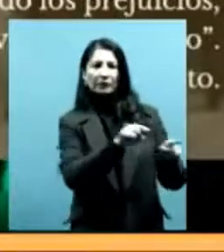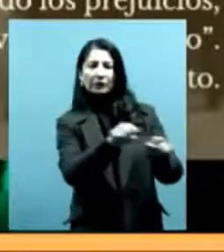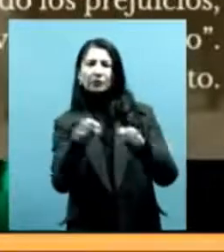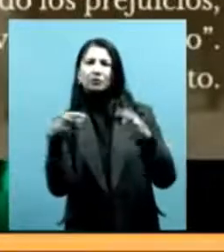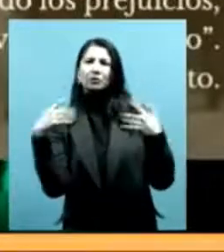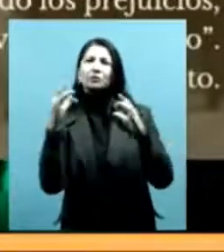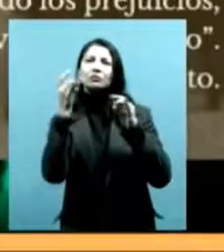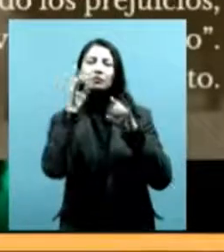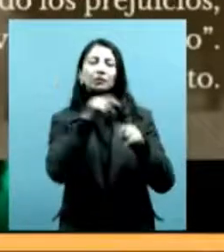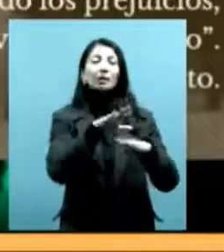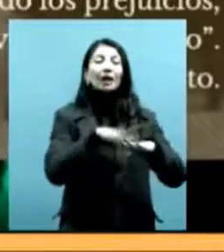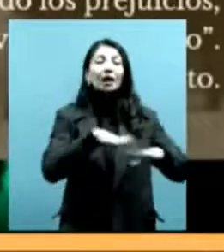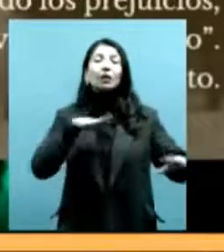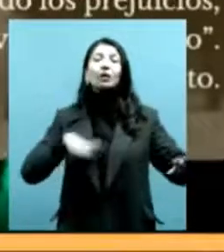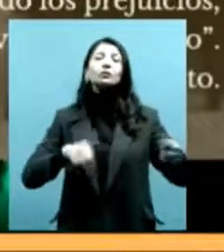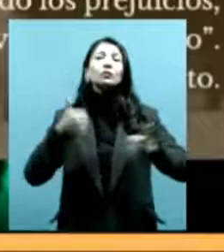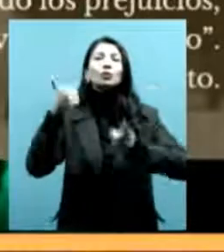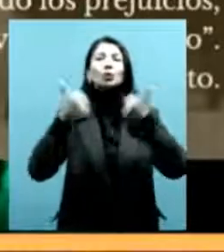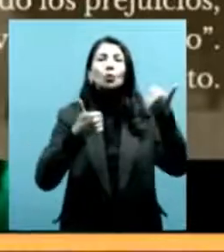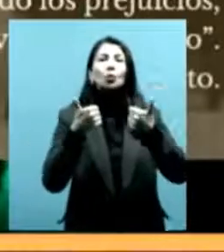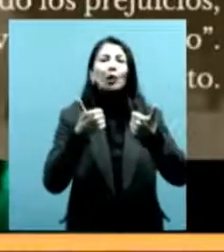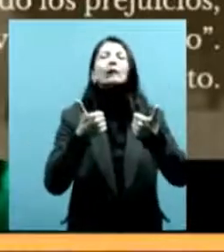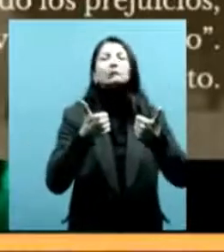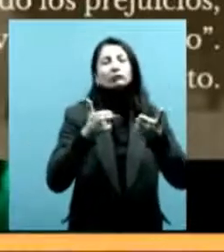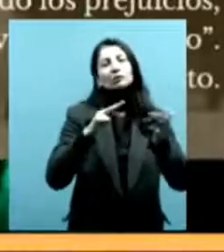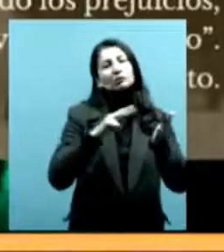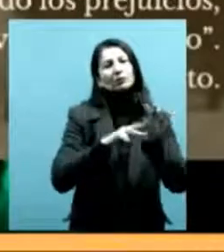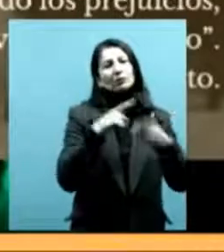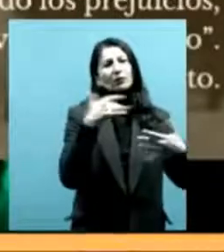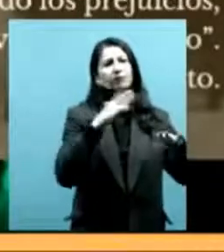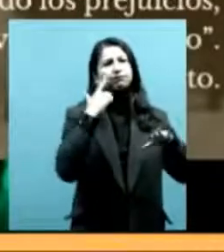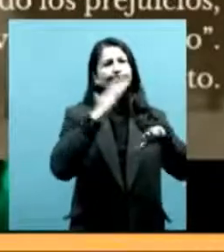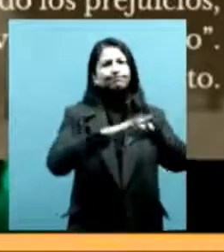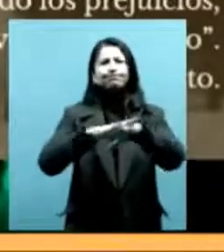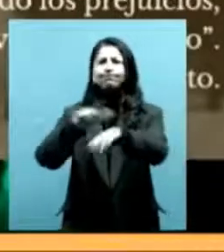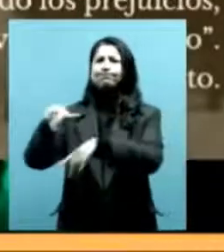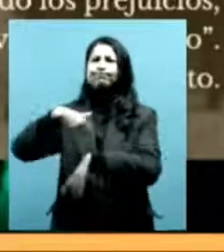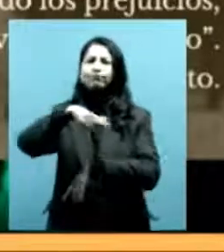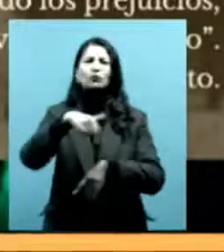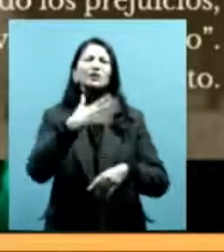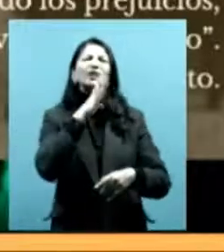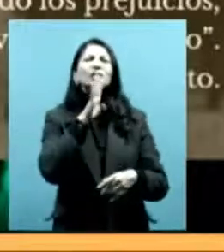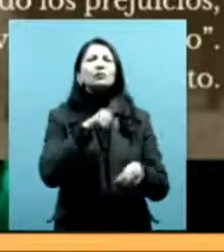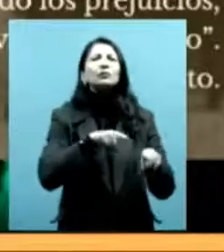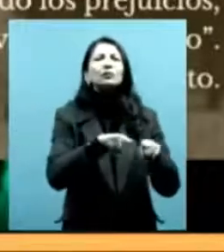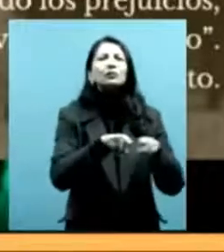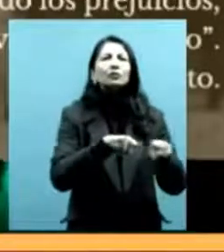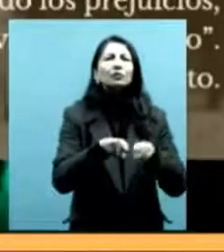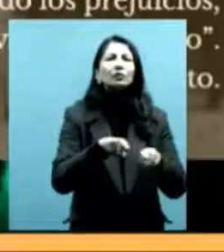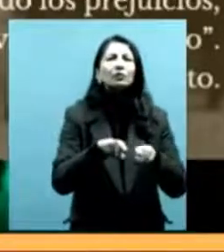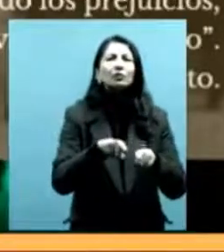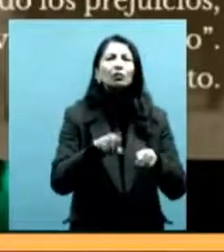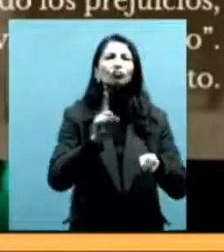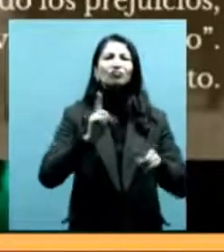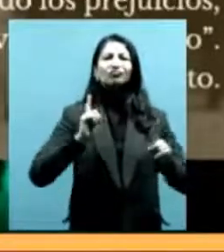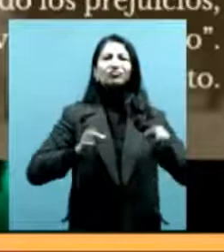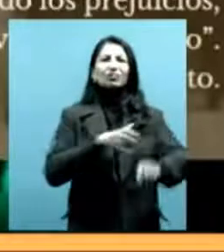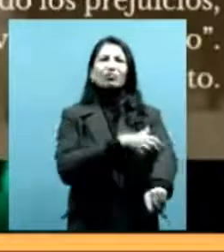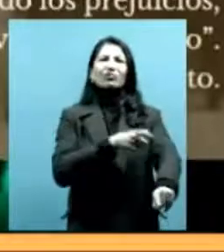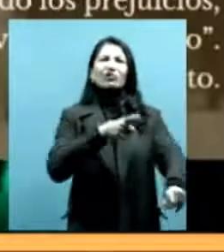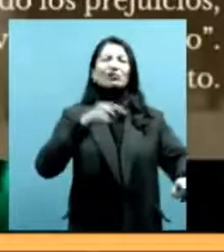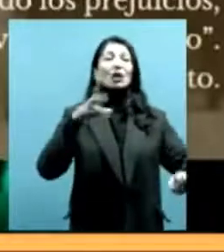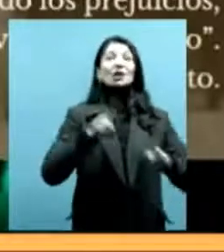esta causa es un fuerte mensaje que excede el marco de los aquí imputados para los que detentan el poder para mantener